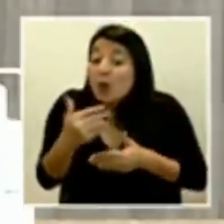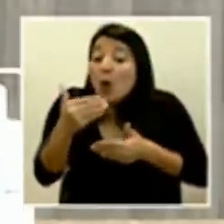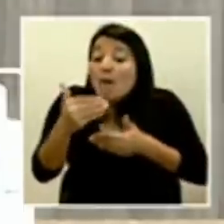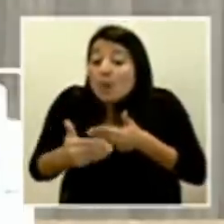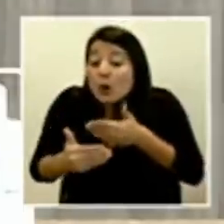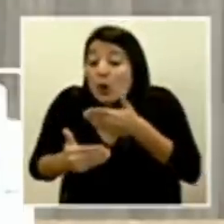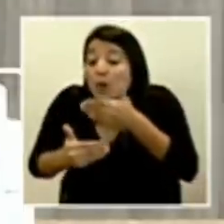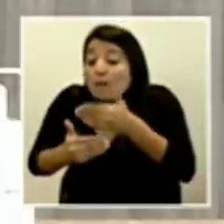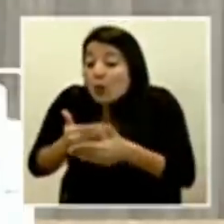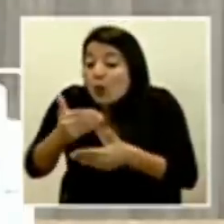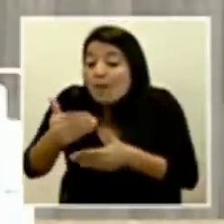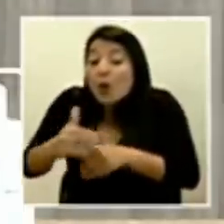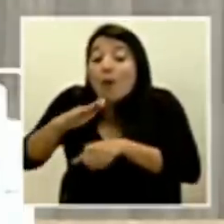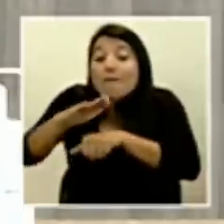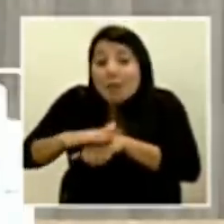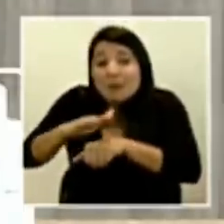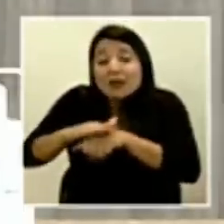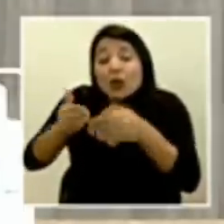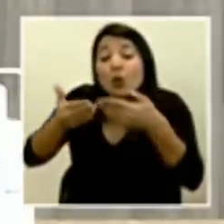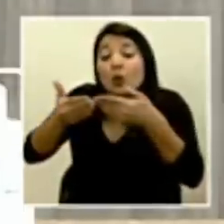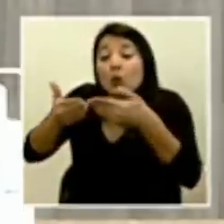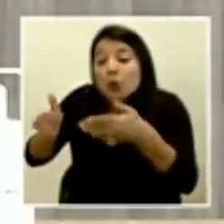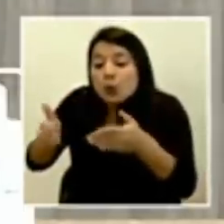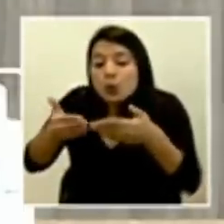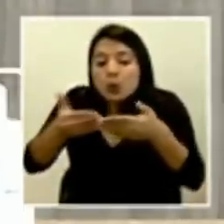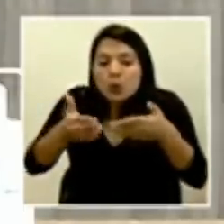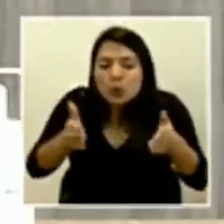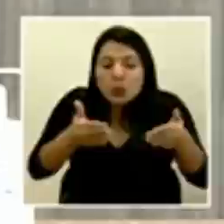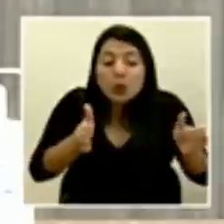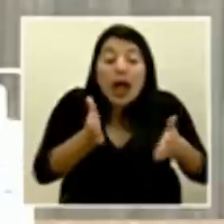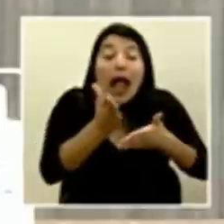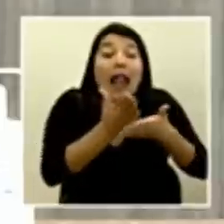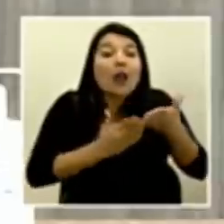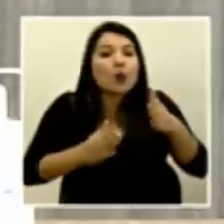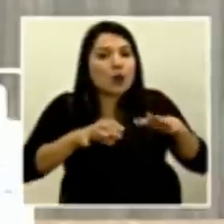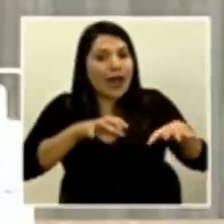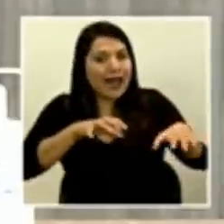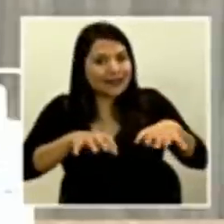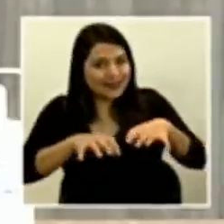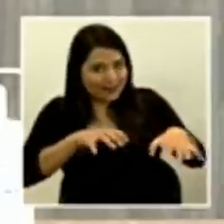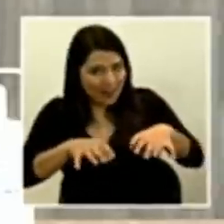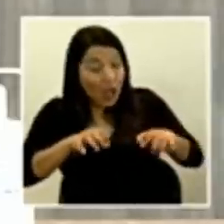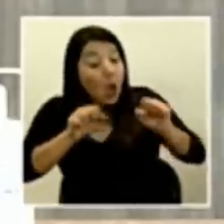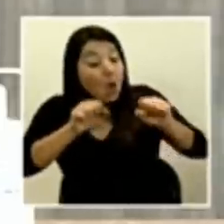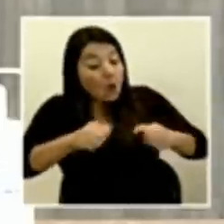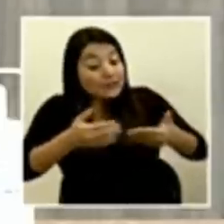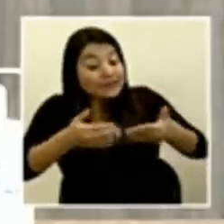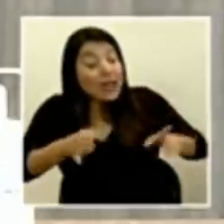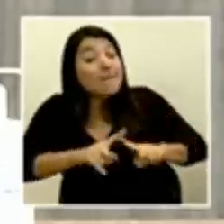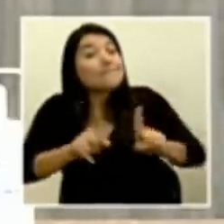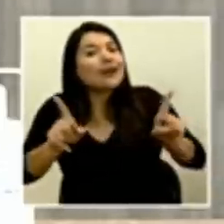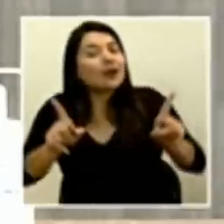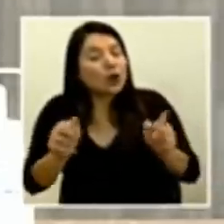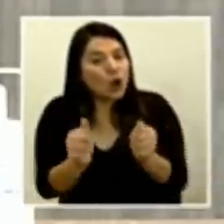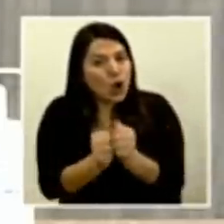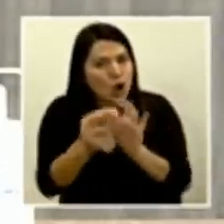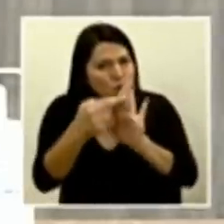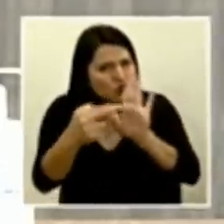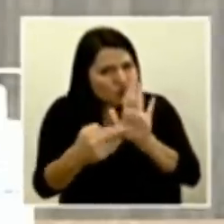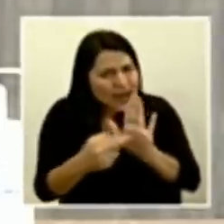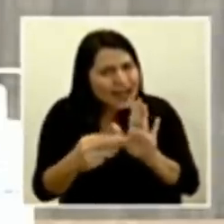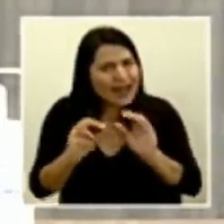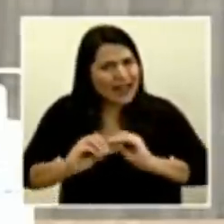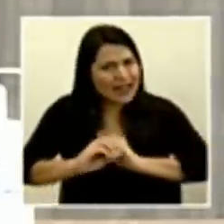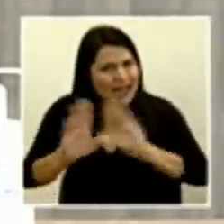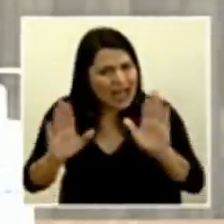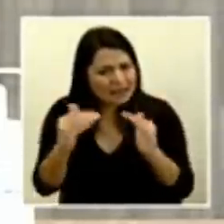escalonadamente, permitiendo que algunas actividades puedan retomarse con reglas muy claras, con disminución en la cantidad